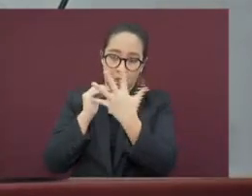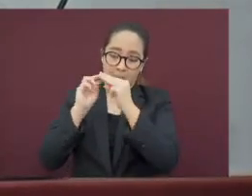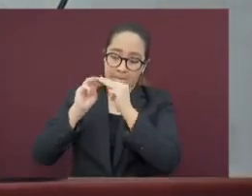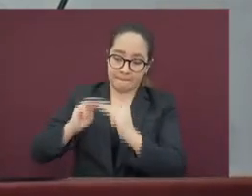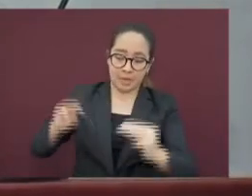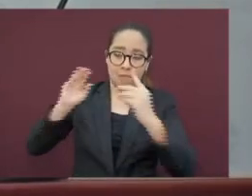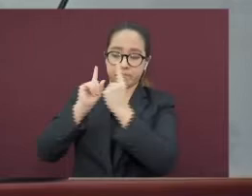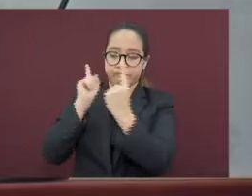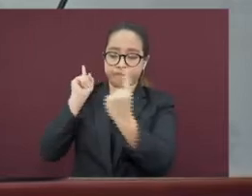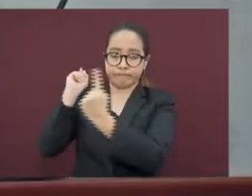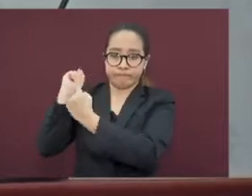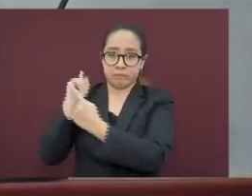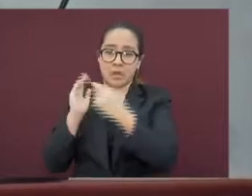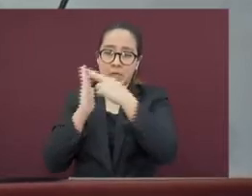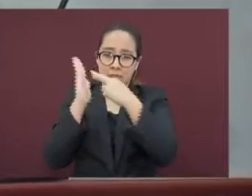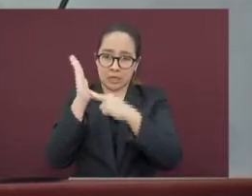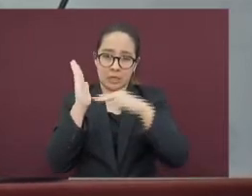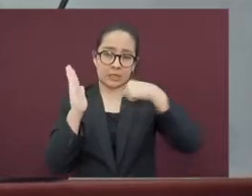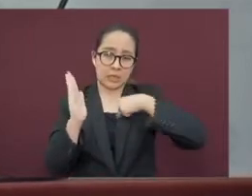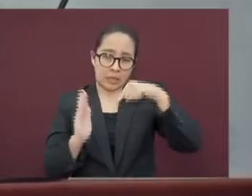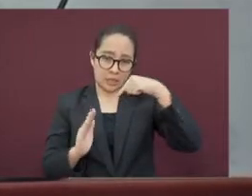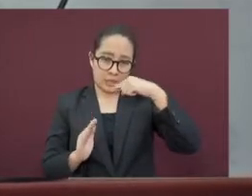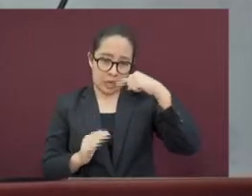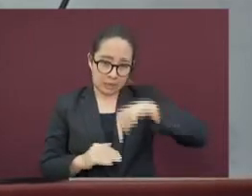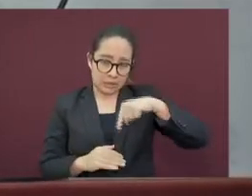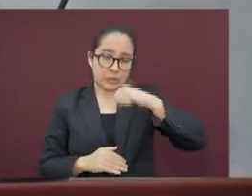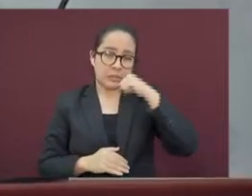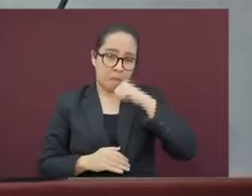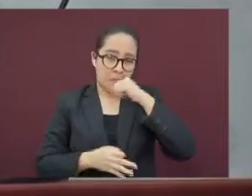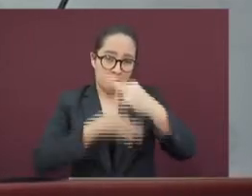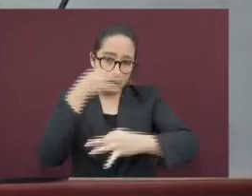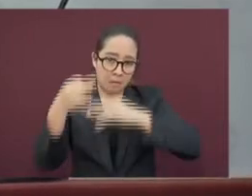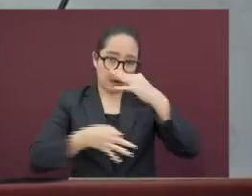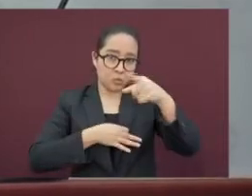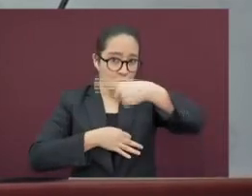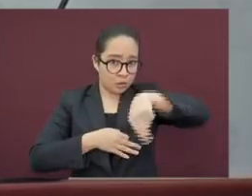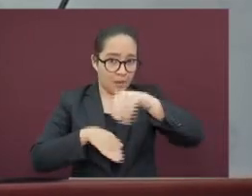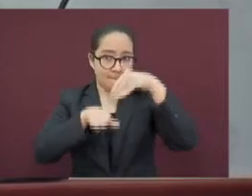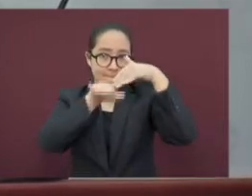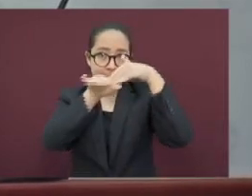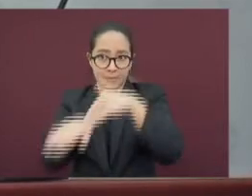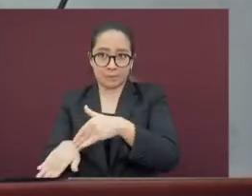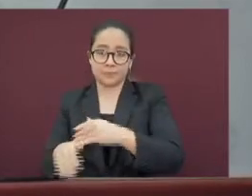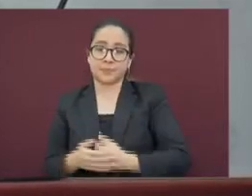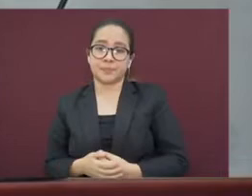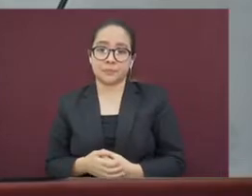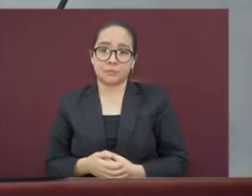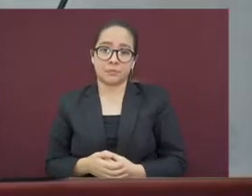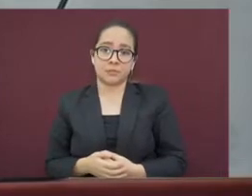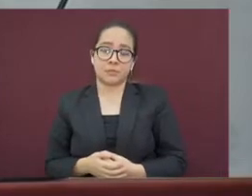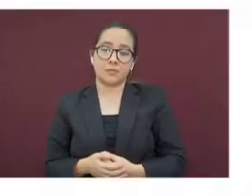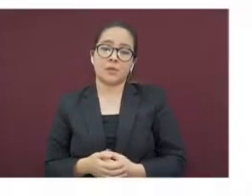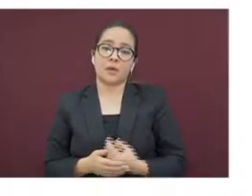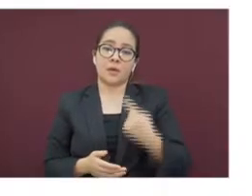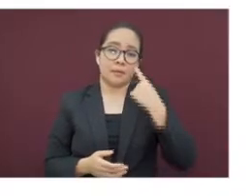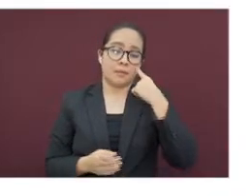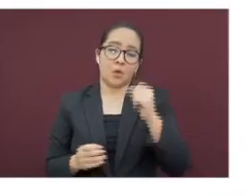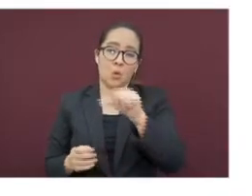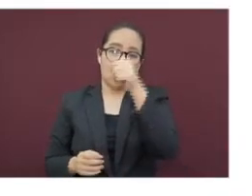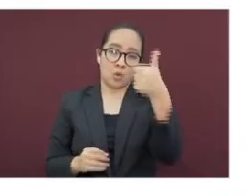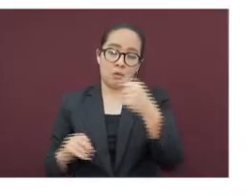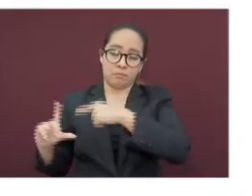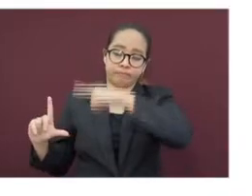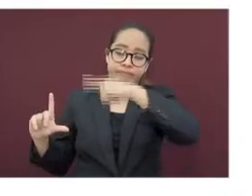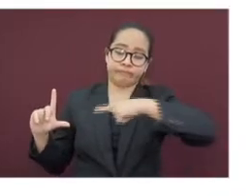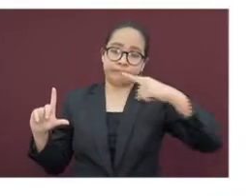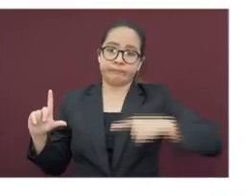las medidas de precaución que tanto se recomiendan en este espacio. En este otro gráfico, podemos observar cómo la